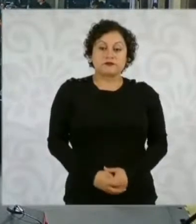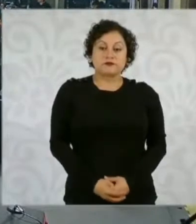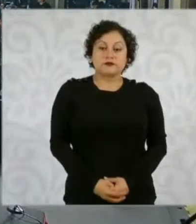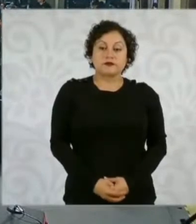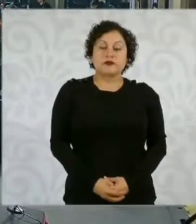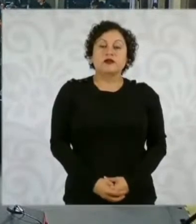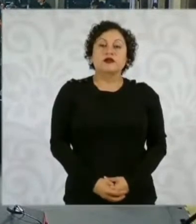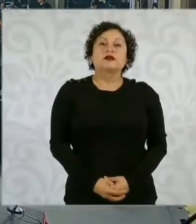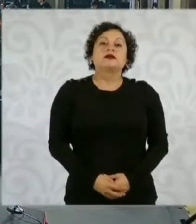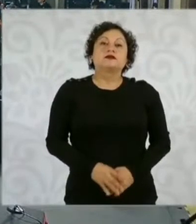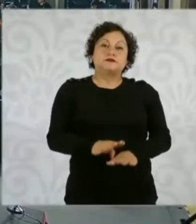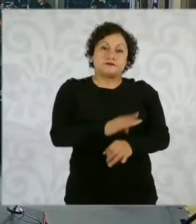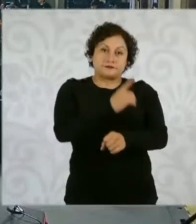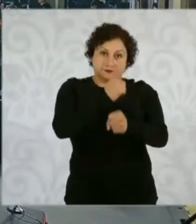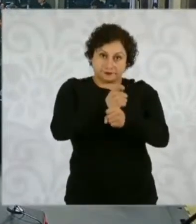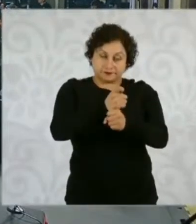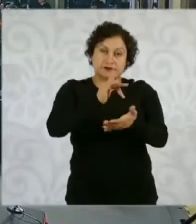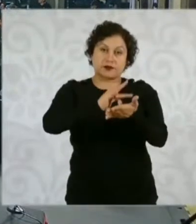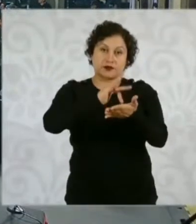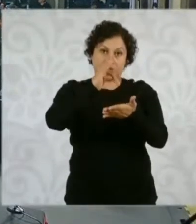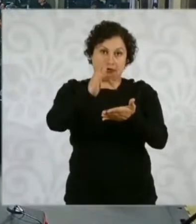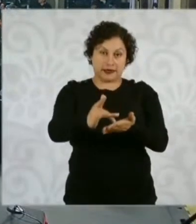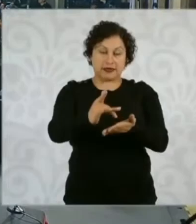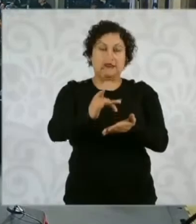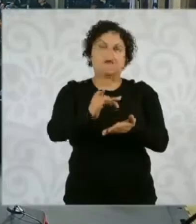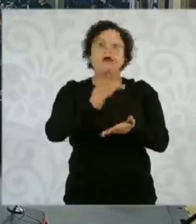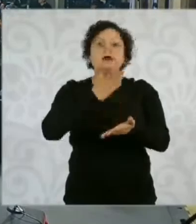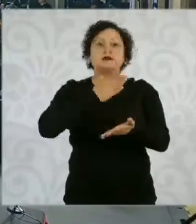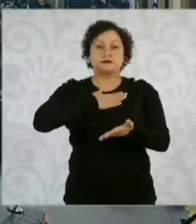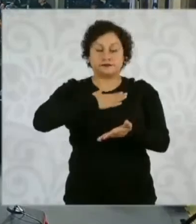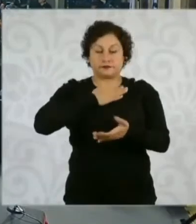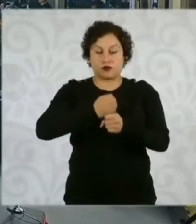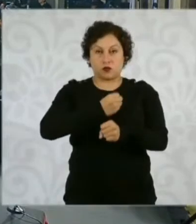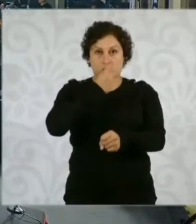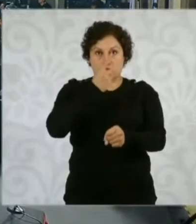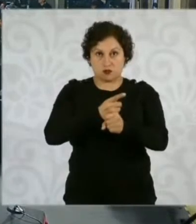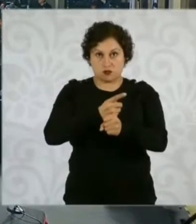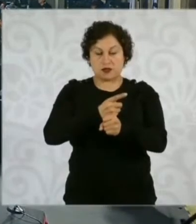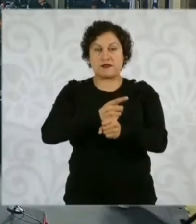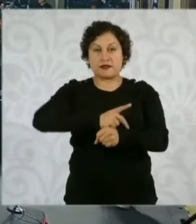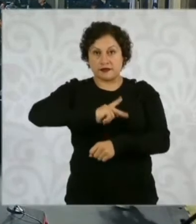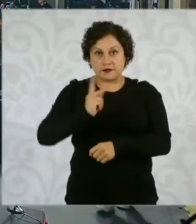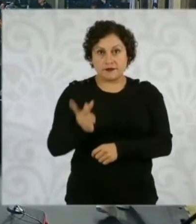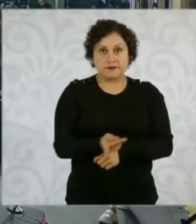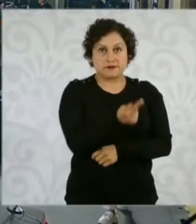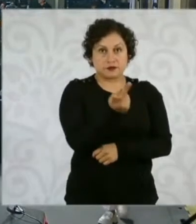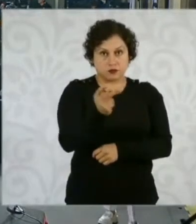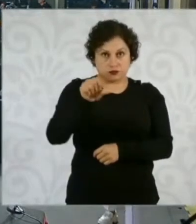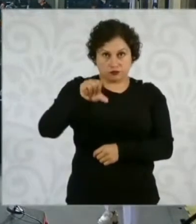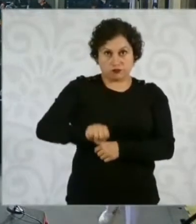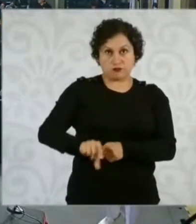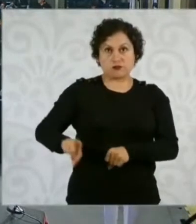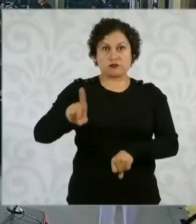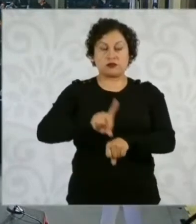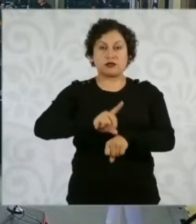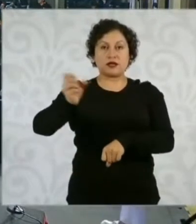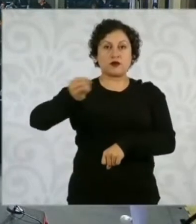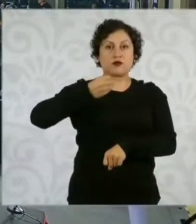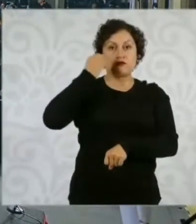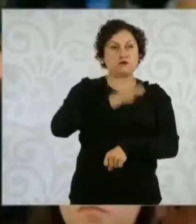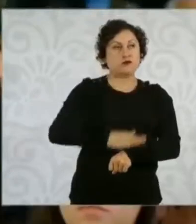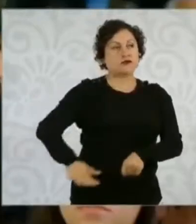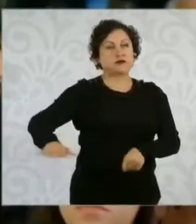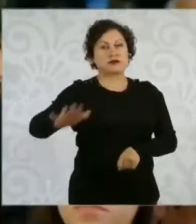Primero que nada, muchísimas gracias, presidenta, por la oportunidad de preguntar el día de hoy aquí en la Conferencia del Pueblo. Mi nombre